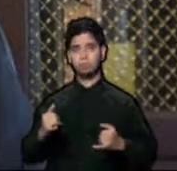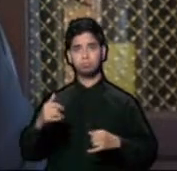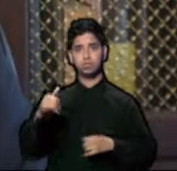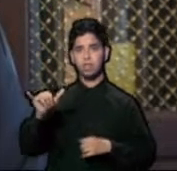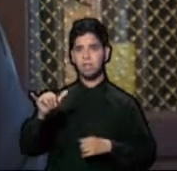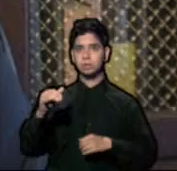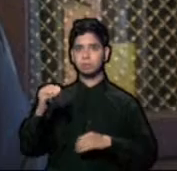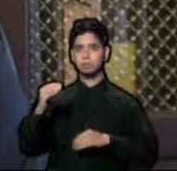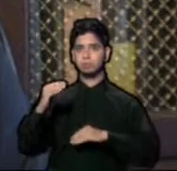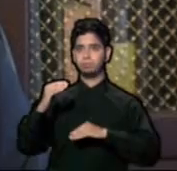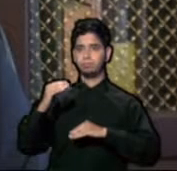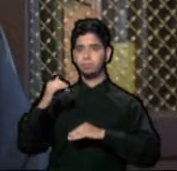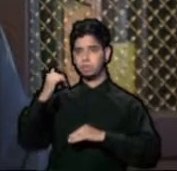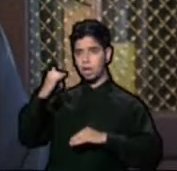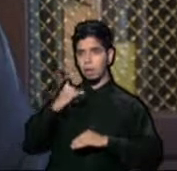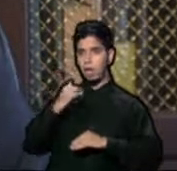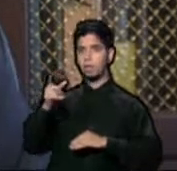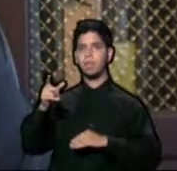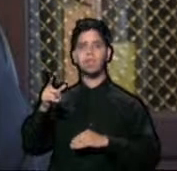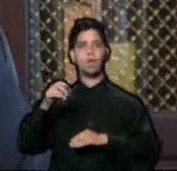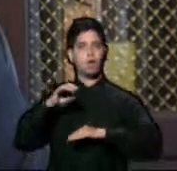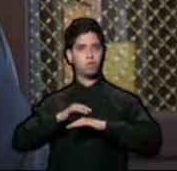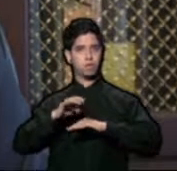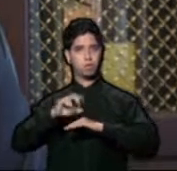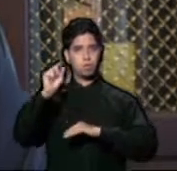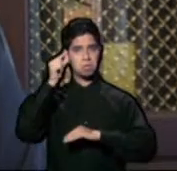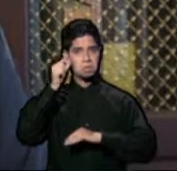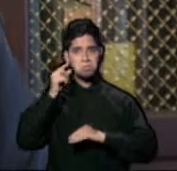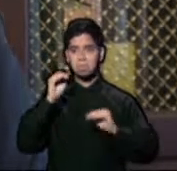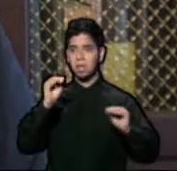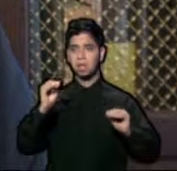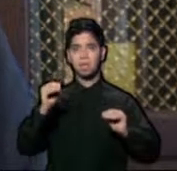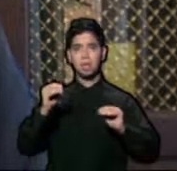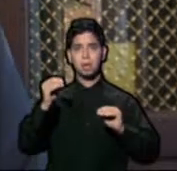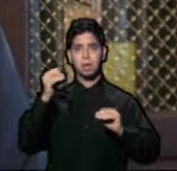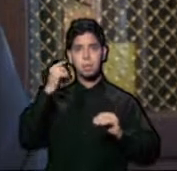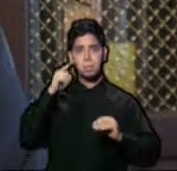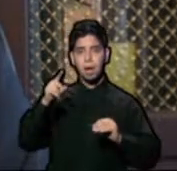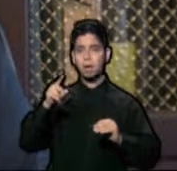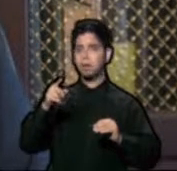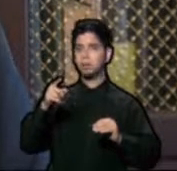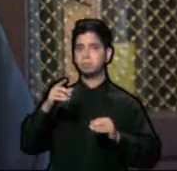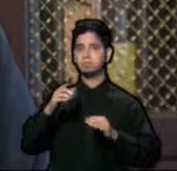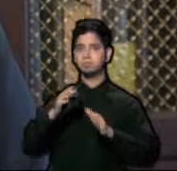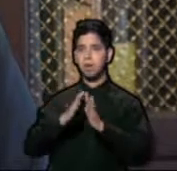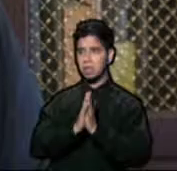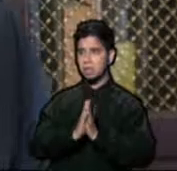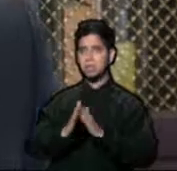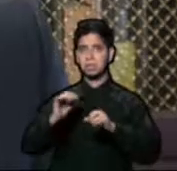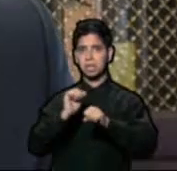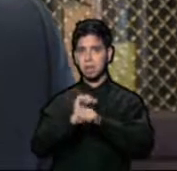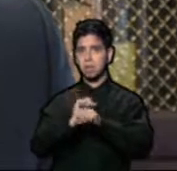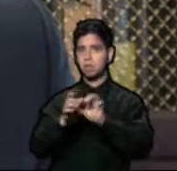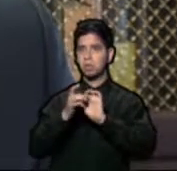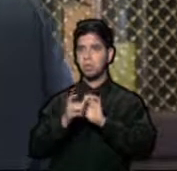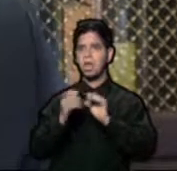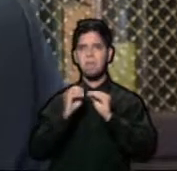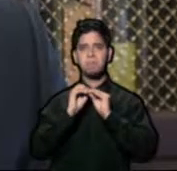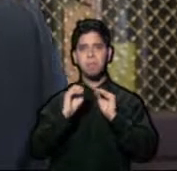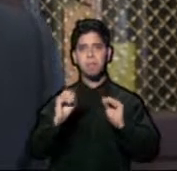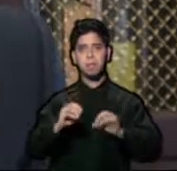de la oficina del gobernador, ni de nadie de su equipo de trabajo, para pedir ningún tipo de colaboración en ningún asunto.